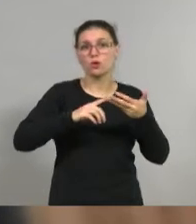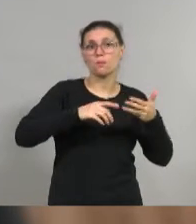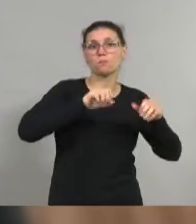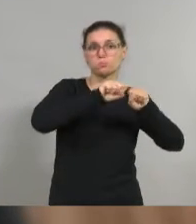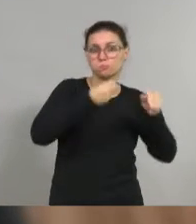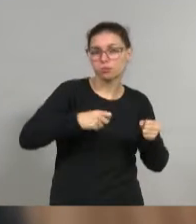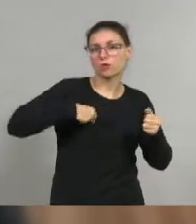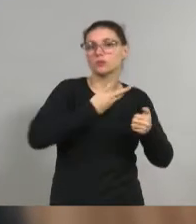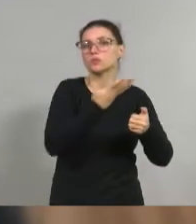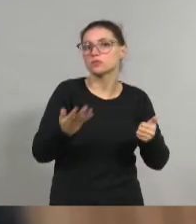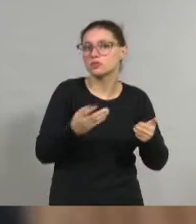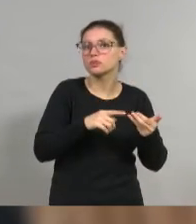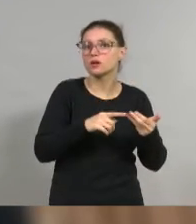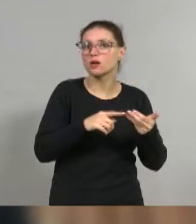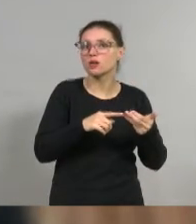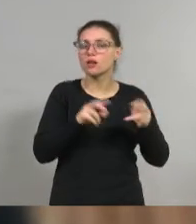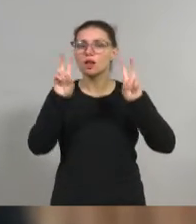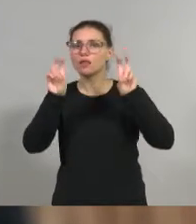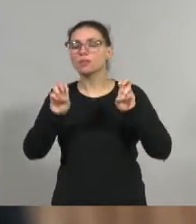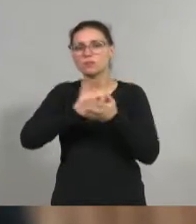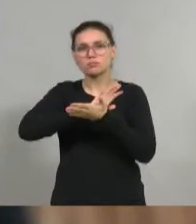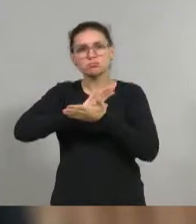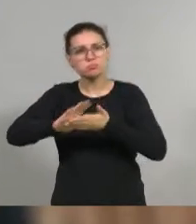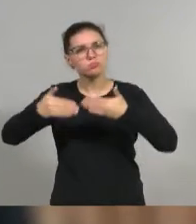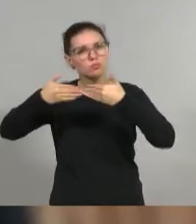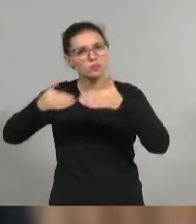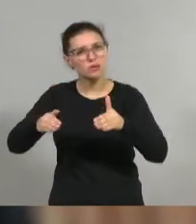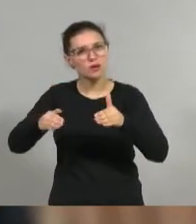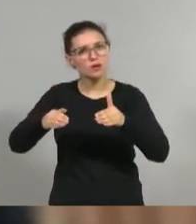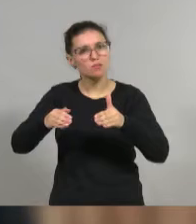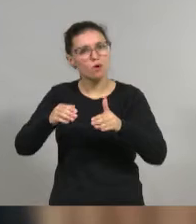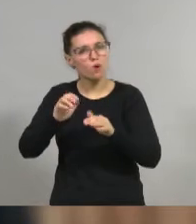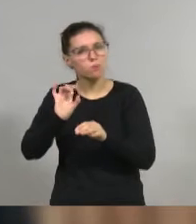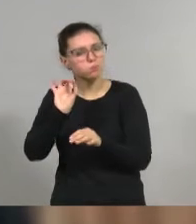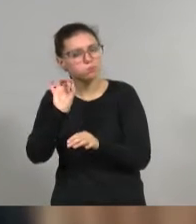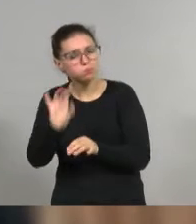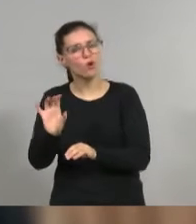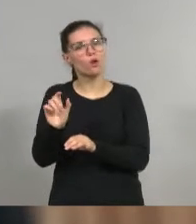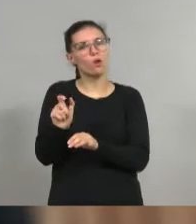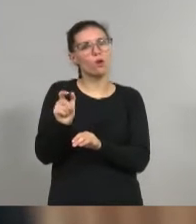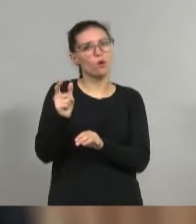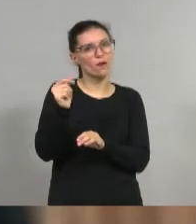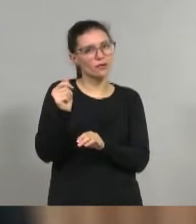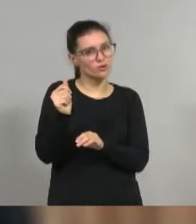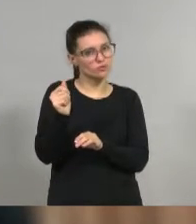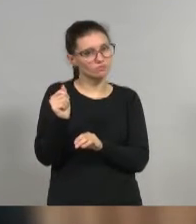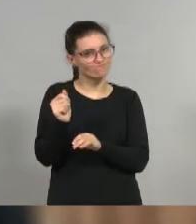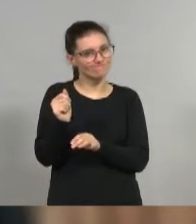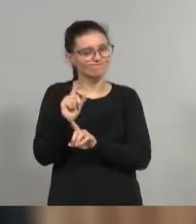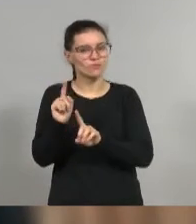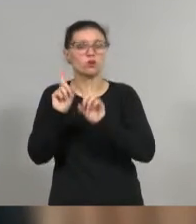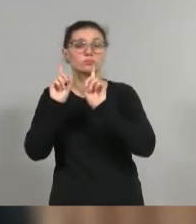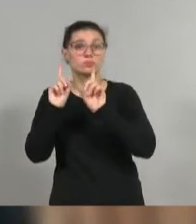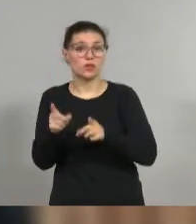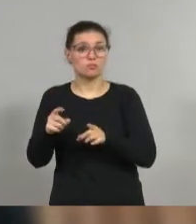O sea que el neoliberalismo no es solamente una doctrina económica desde nuestro punto de vista, sino que es un fuerte operador social